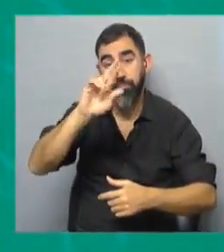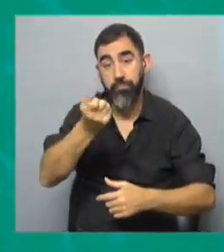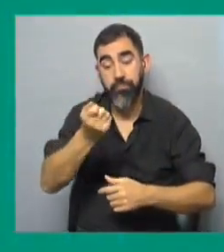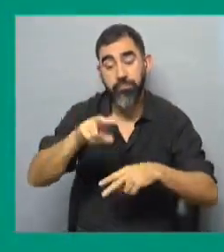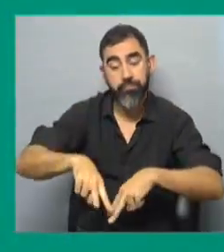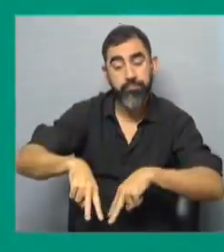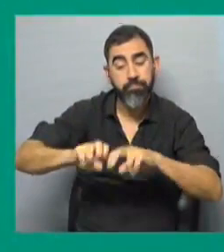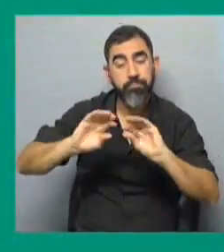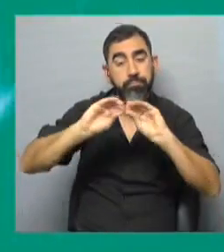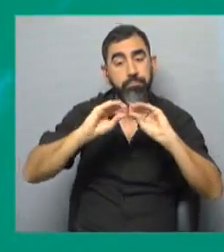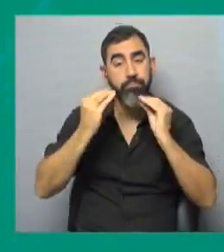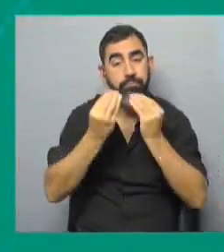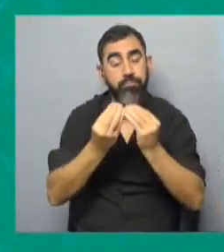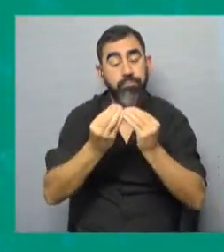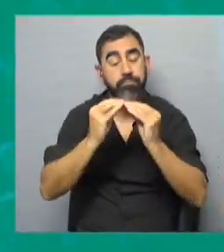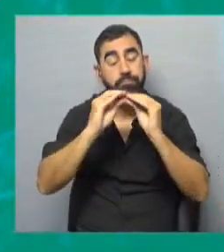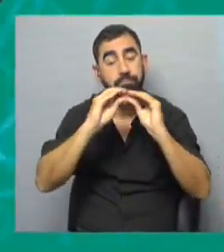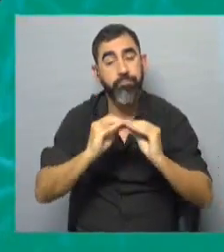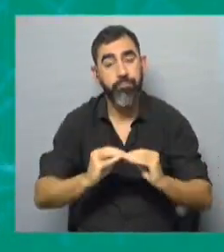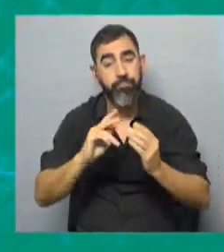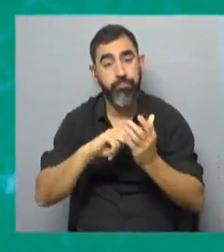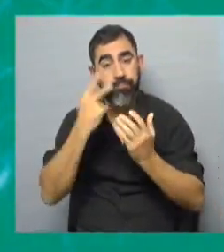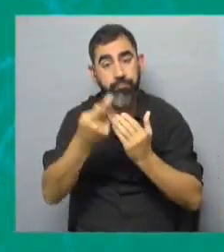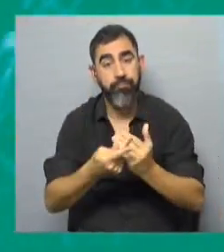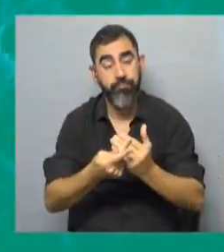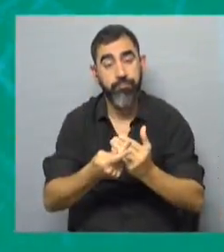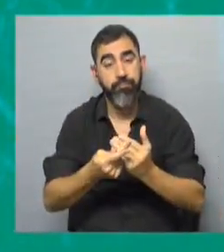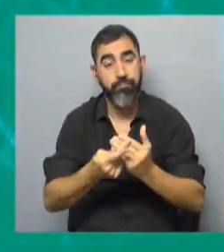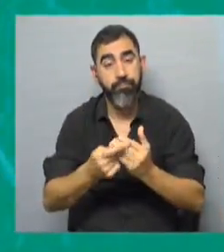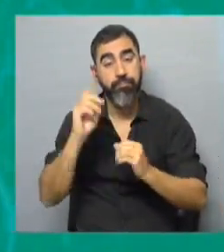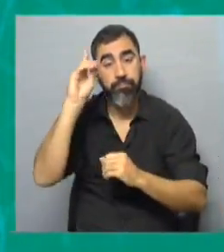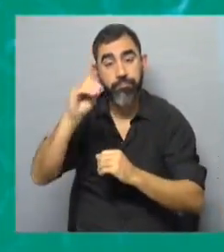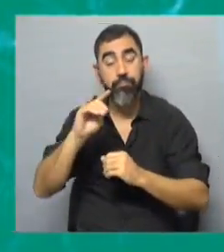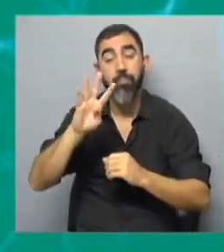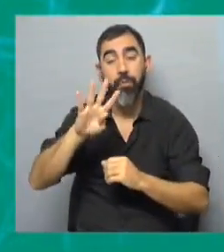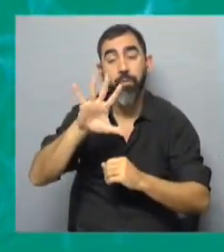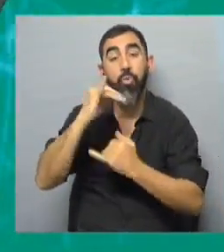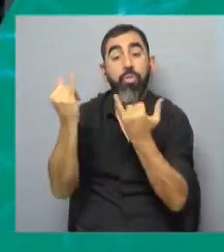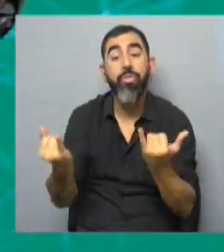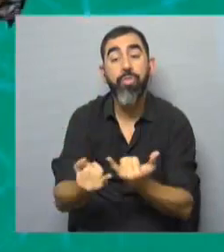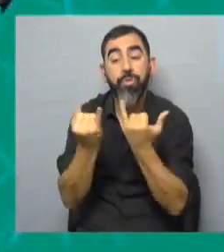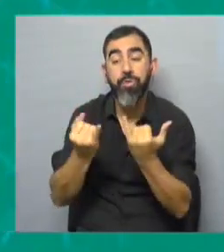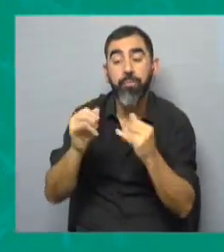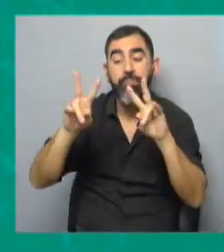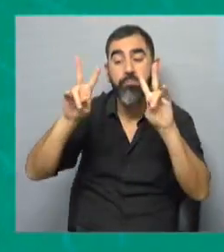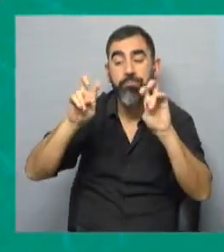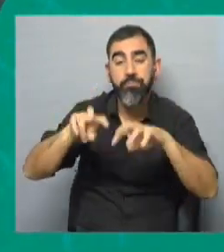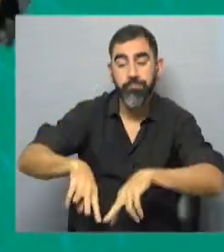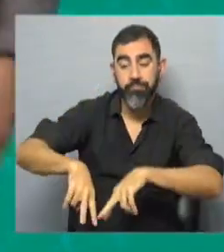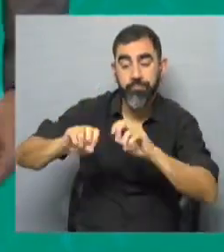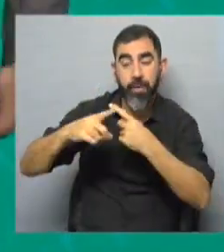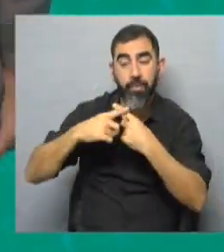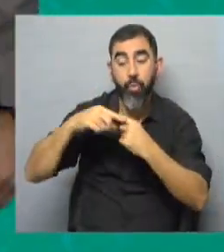analizar el proyecto de ley de rendición de cuentas. Vamos a decirles que la Cámara Baja tiene 45 días para analizar el texto. Hoy